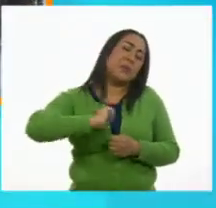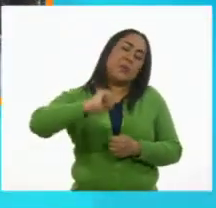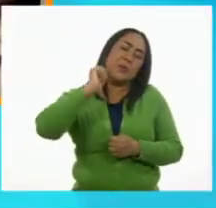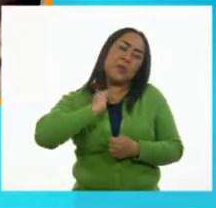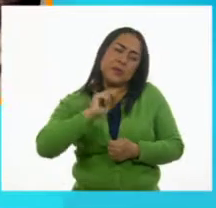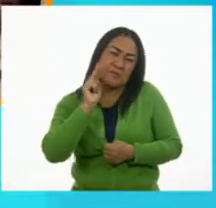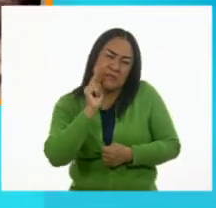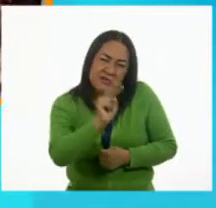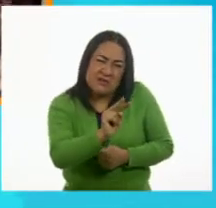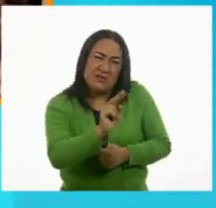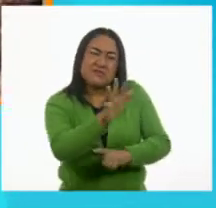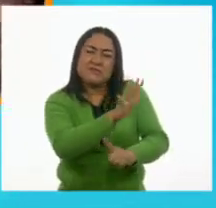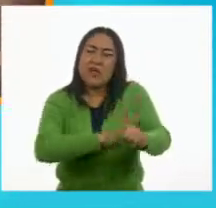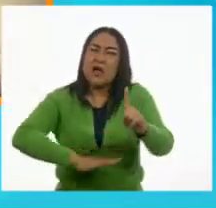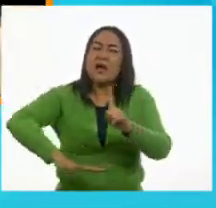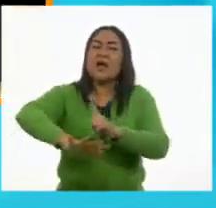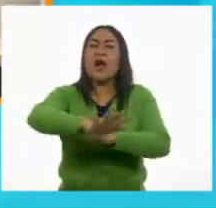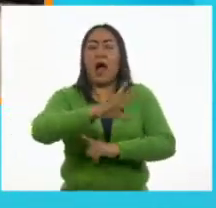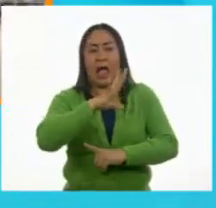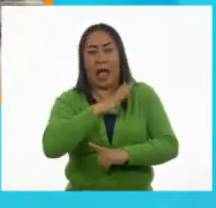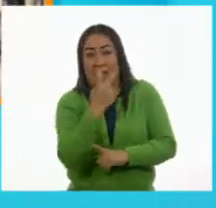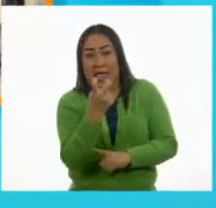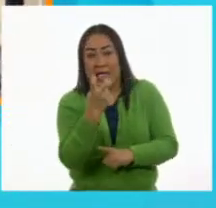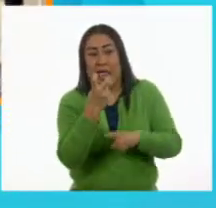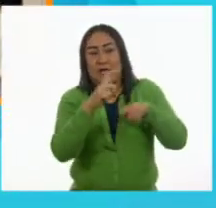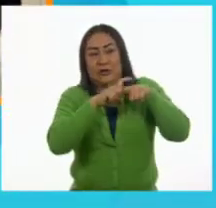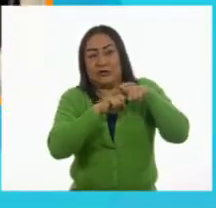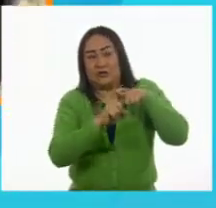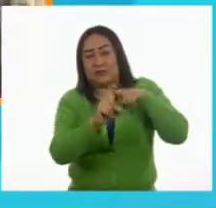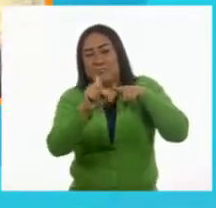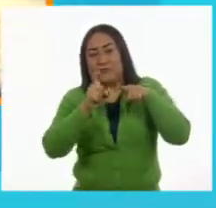se puede ver el contexto en el que existieron estos vehículos.